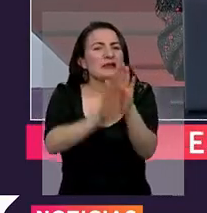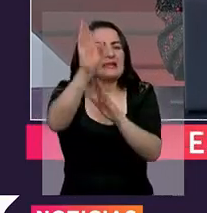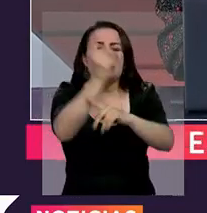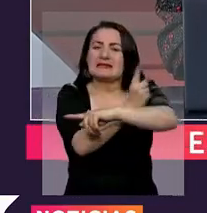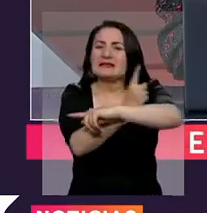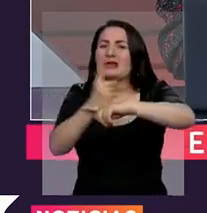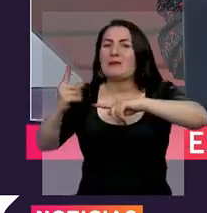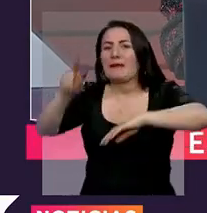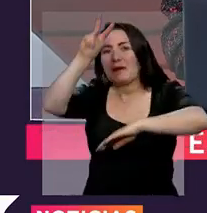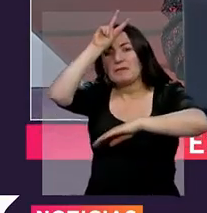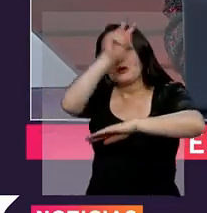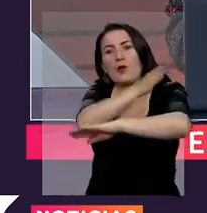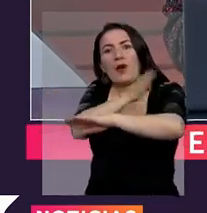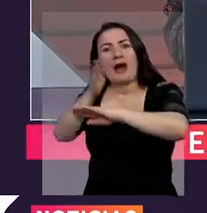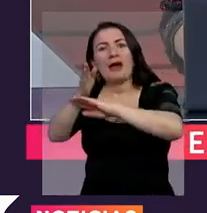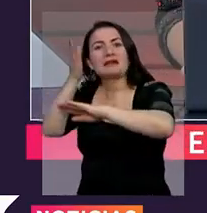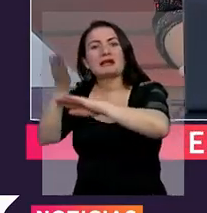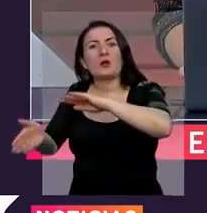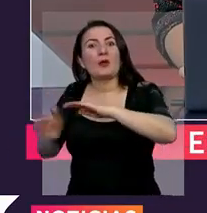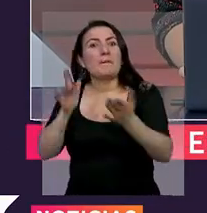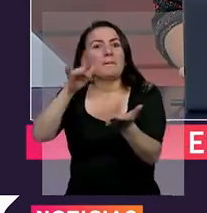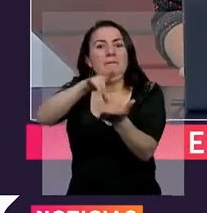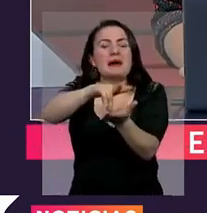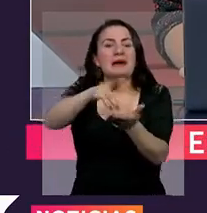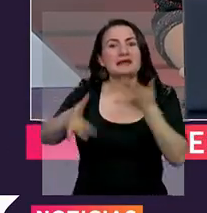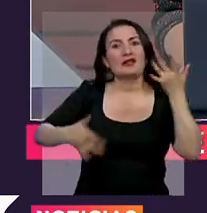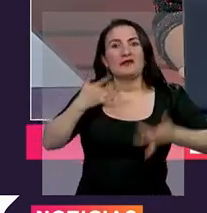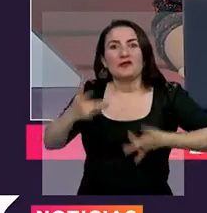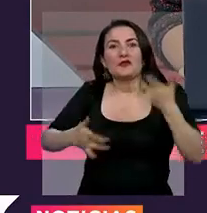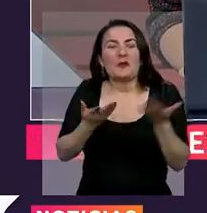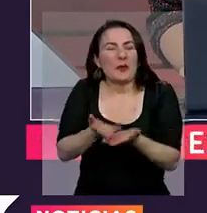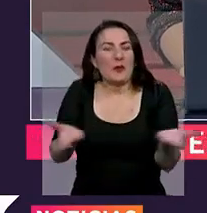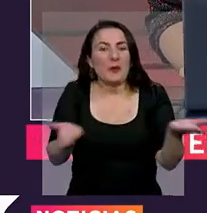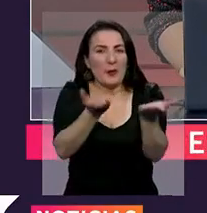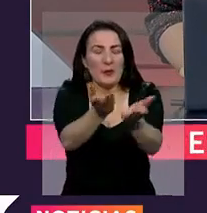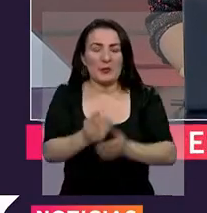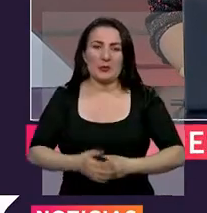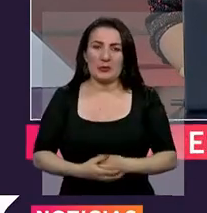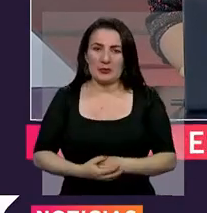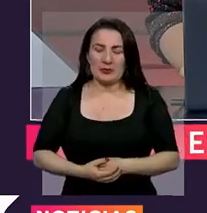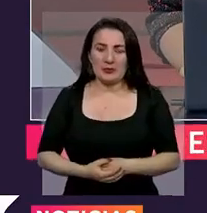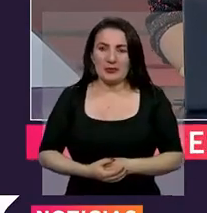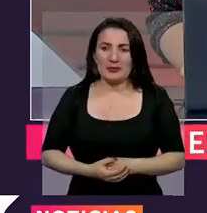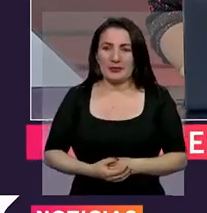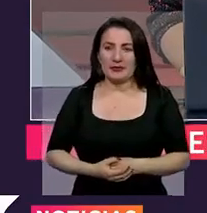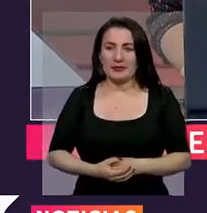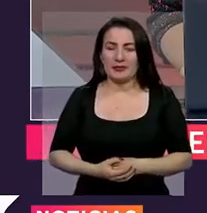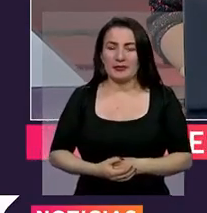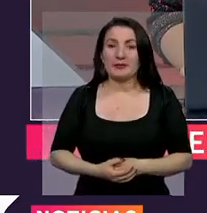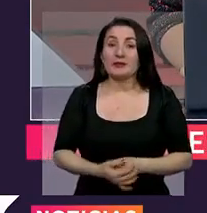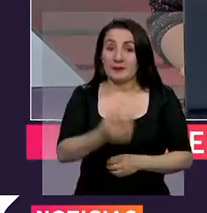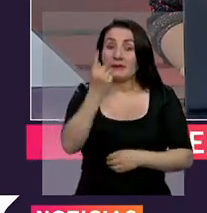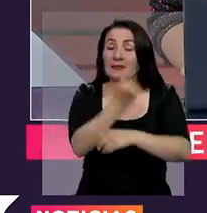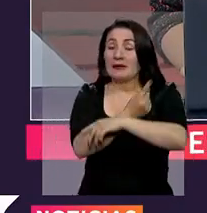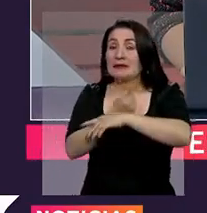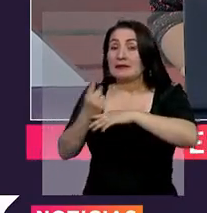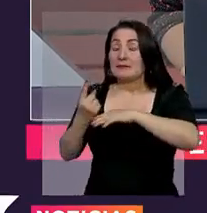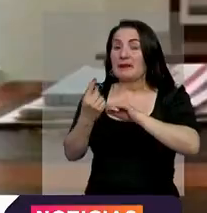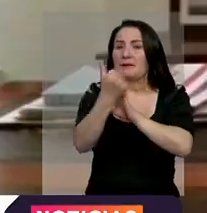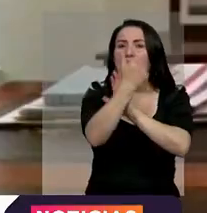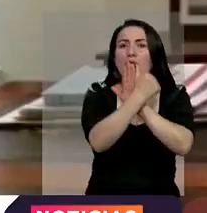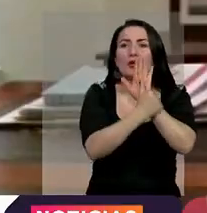Semana del Perú y hasta cuándo los capitalinos podrán disfrutar de toda esta programación? Sí, esta semana tenemos la